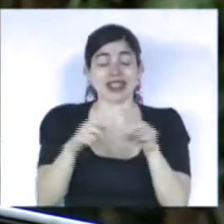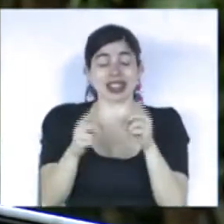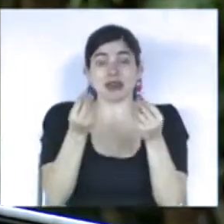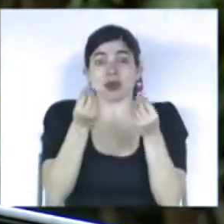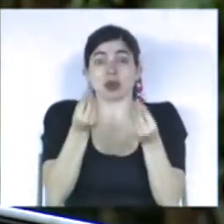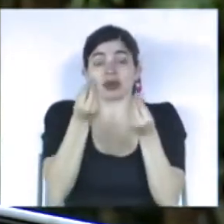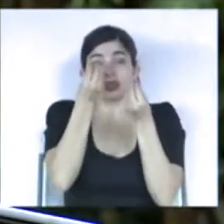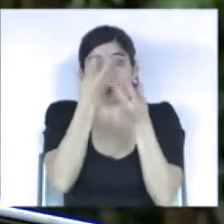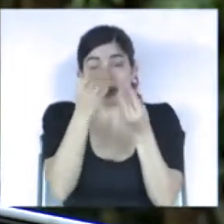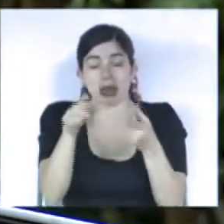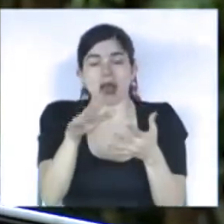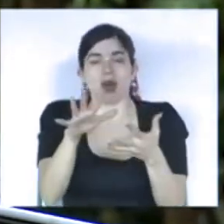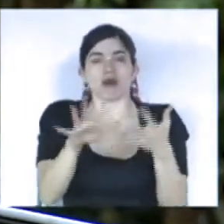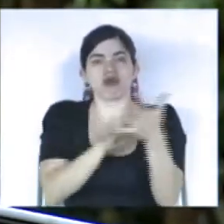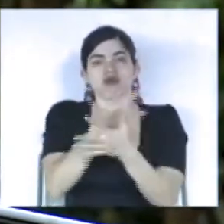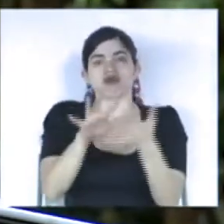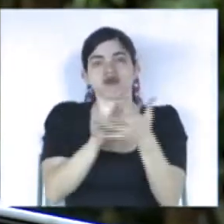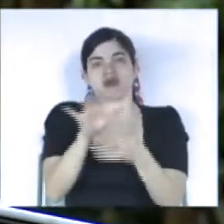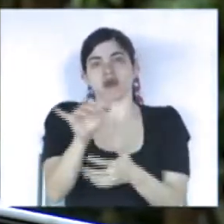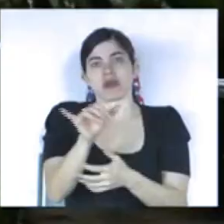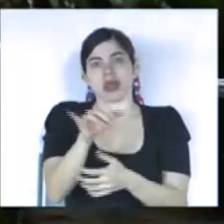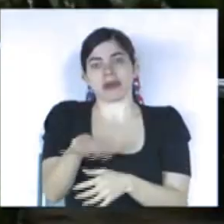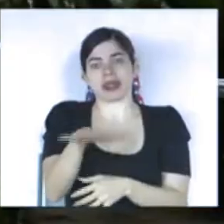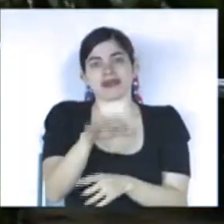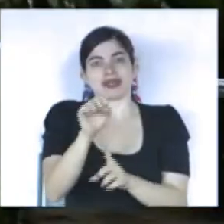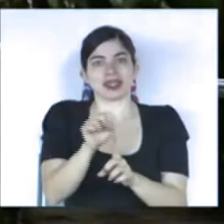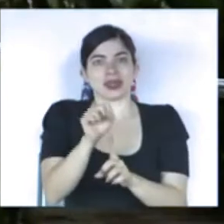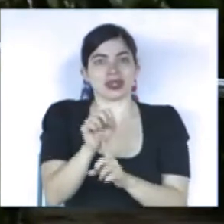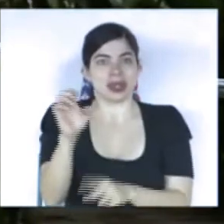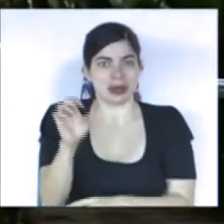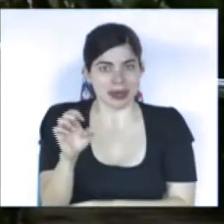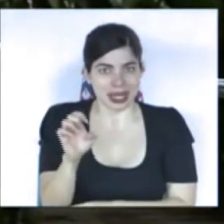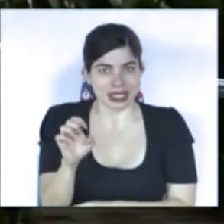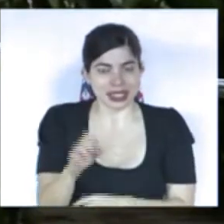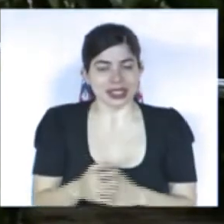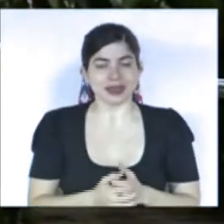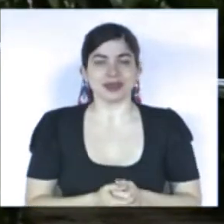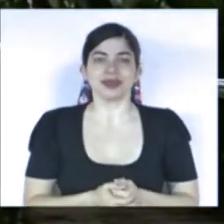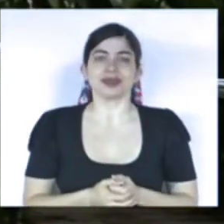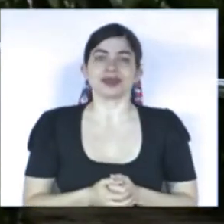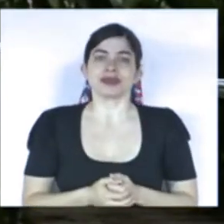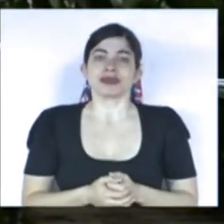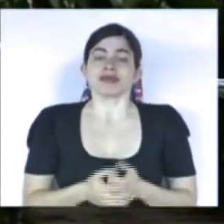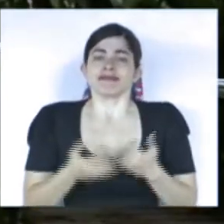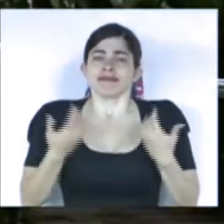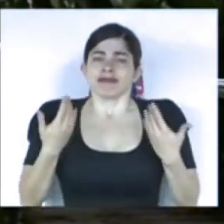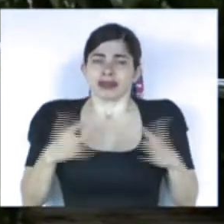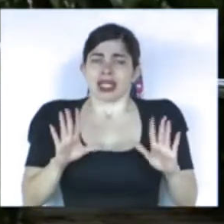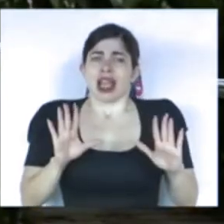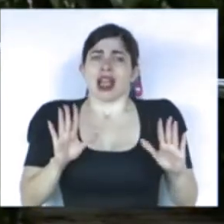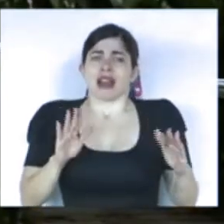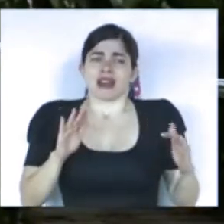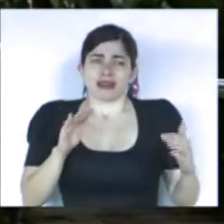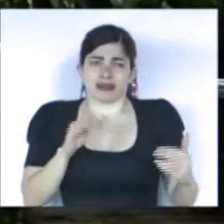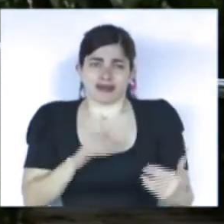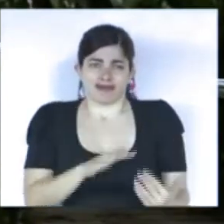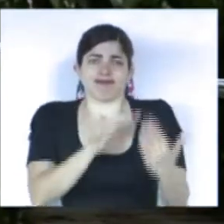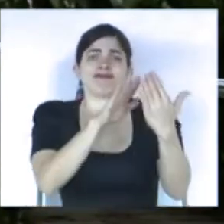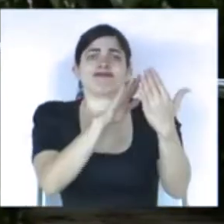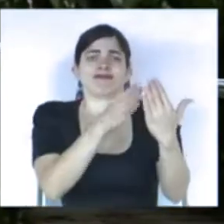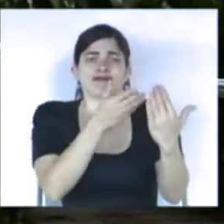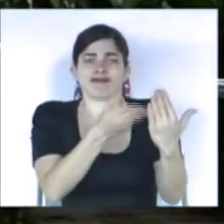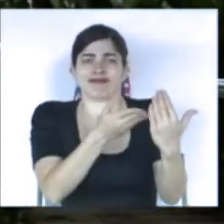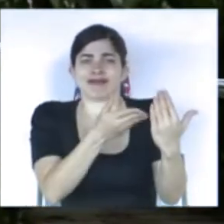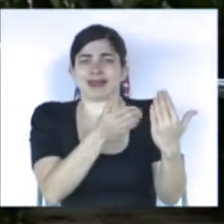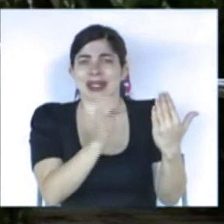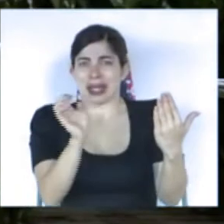en un caos dentro de la situación de emergencia. Hemos enfrentado esta situación